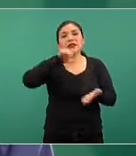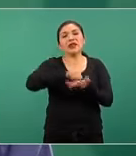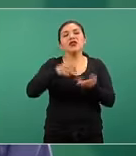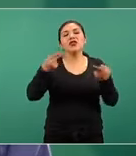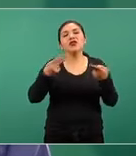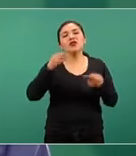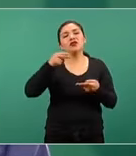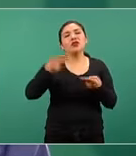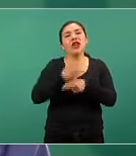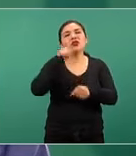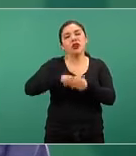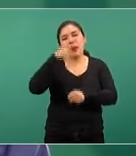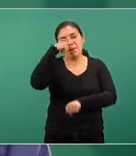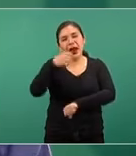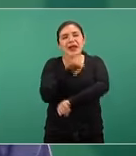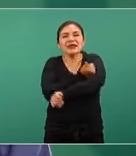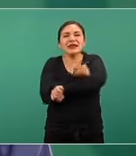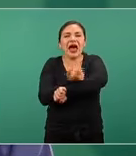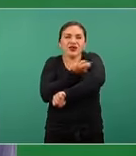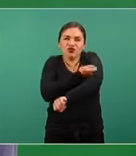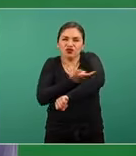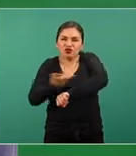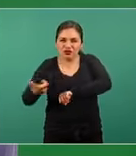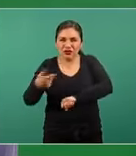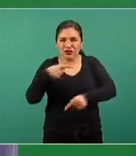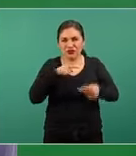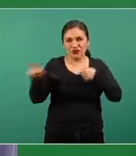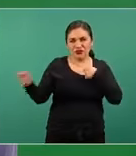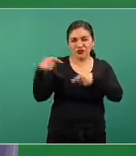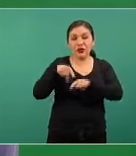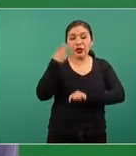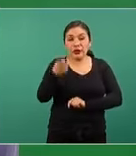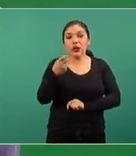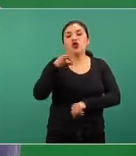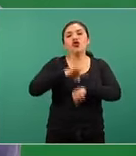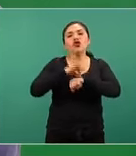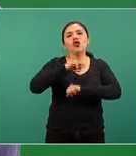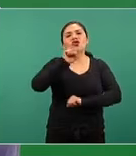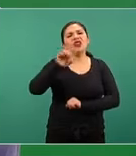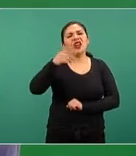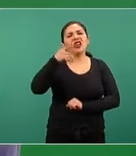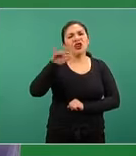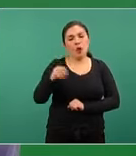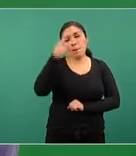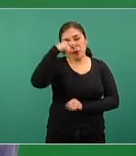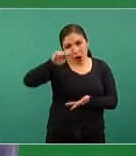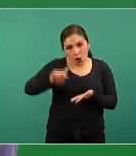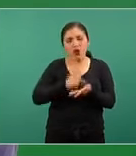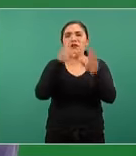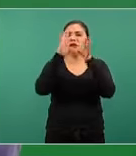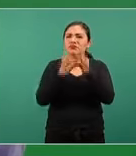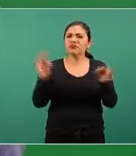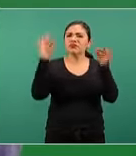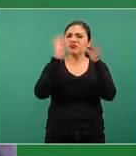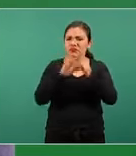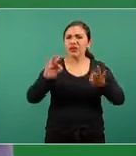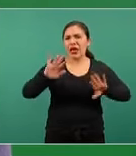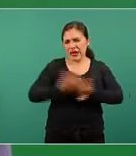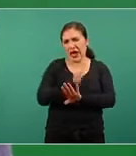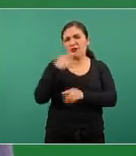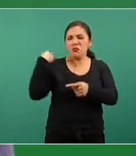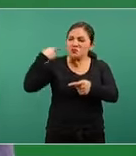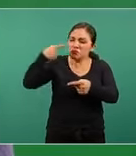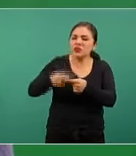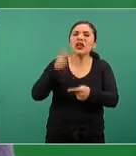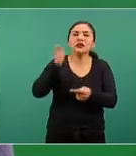Sanguínea el doctor Jorge Trejo Gómora para que nos vuelva a presentar de manera actualizada las